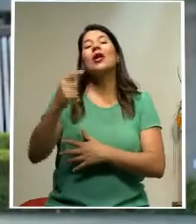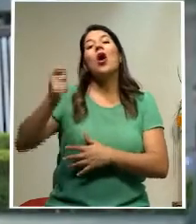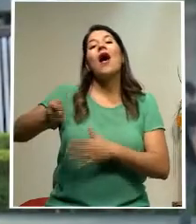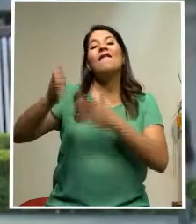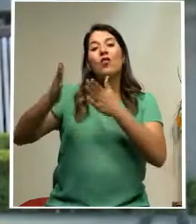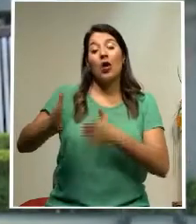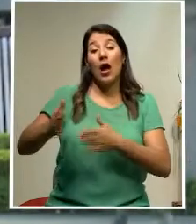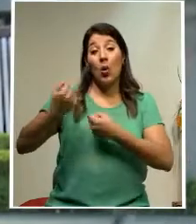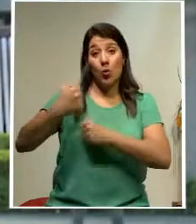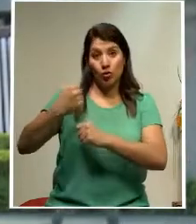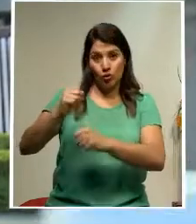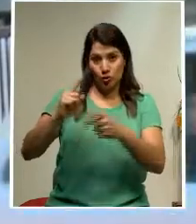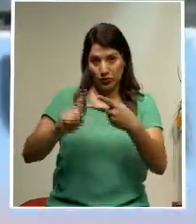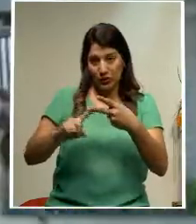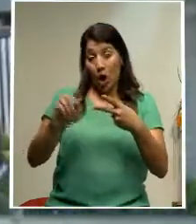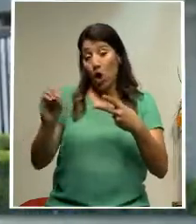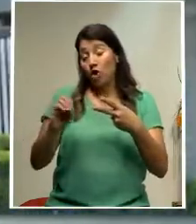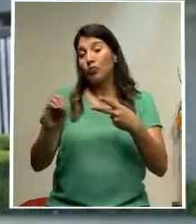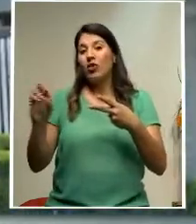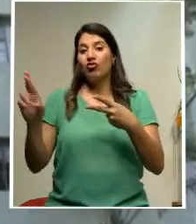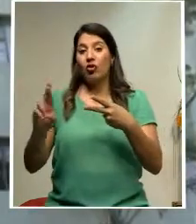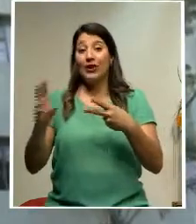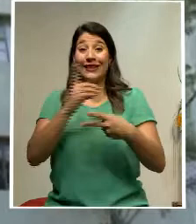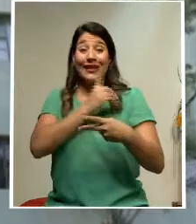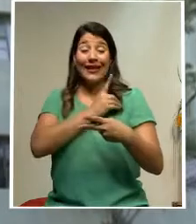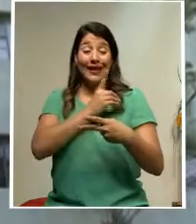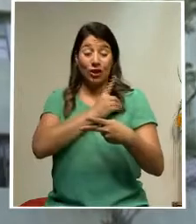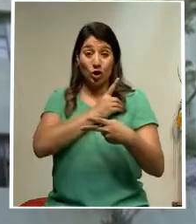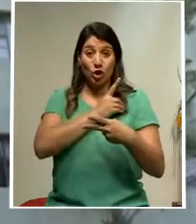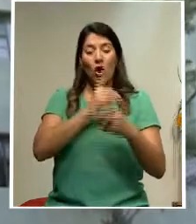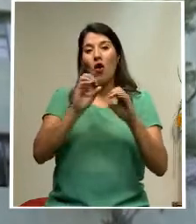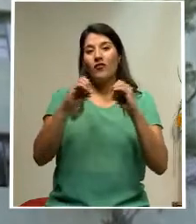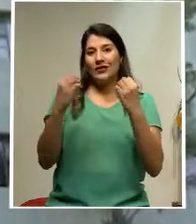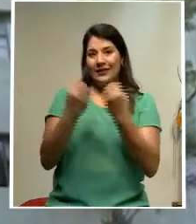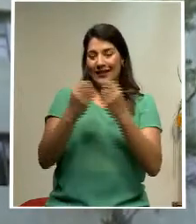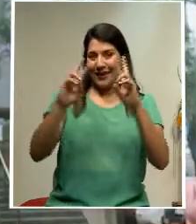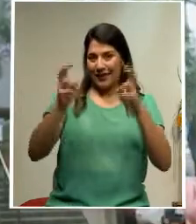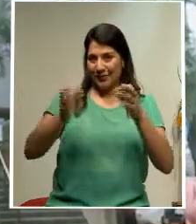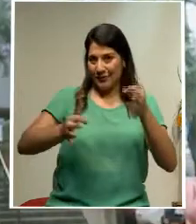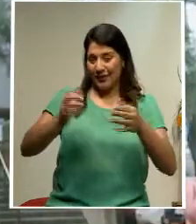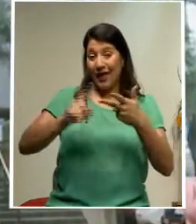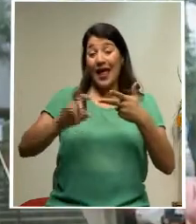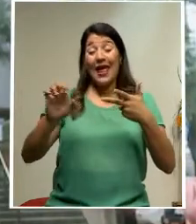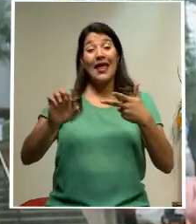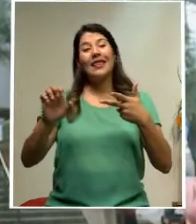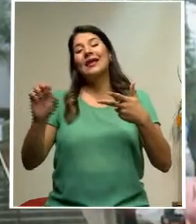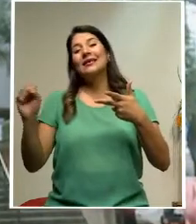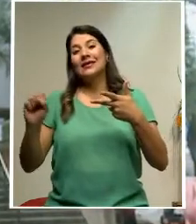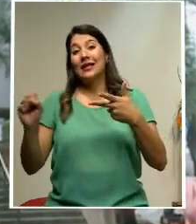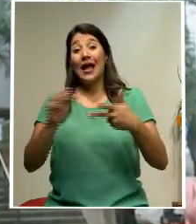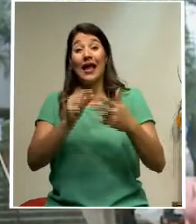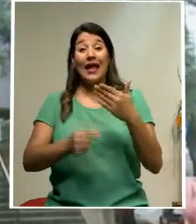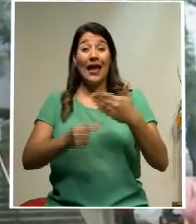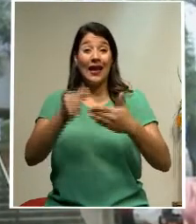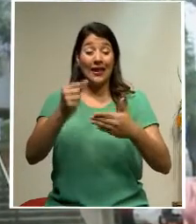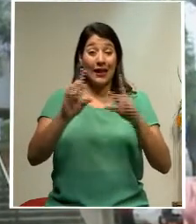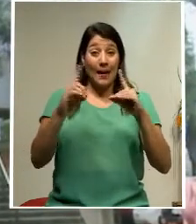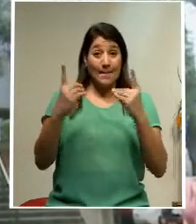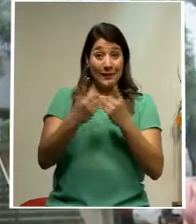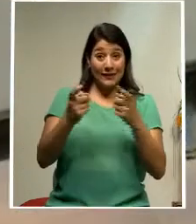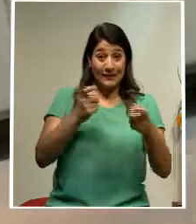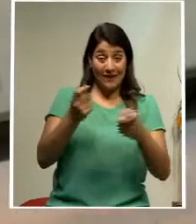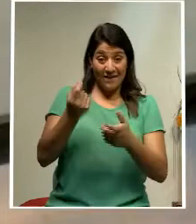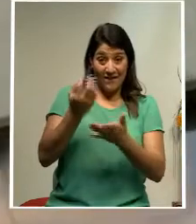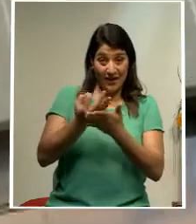Municipalidad, Osman Rodríguez Solís, director de la Dirección de Asuntos Jurídicos, Edgar Sandoval Montero, gerente del Departamento Administrativo